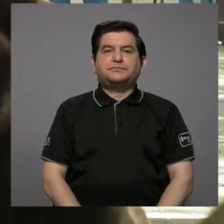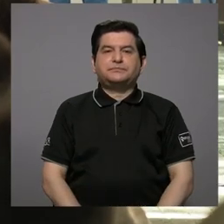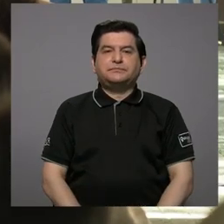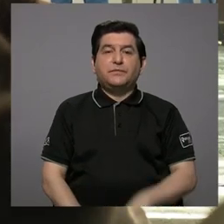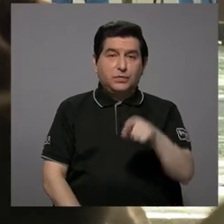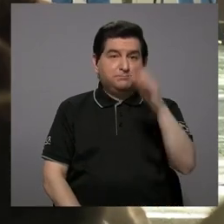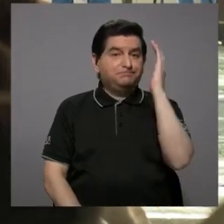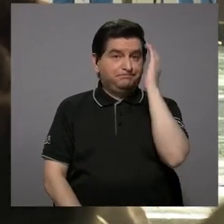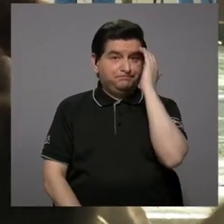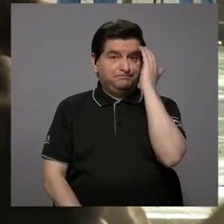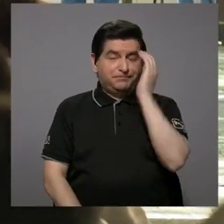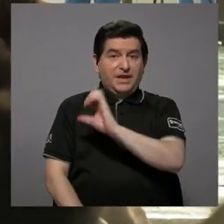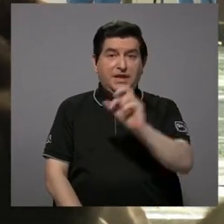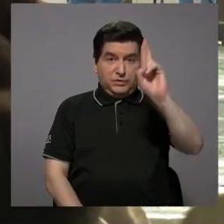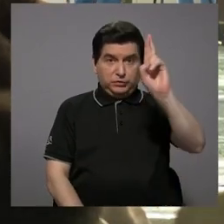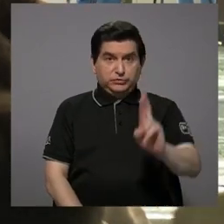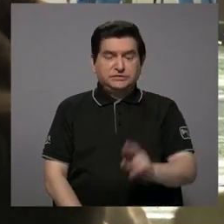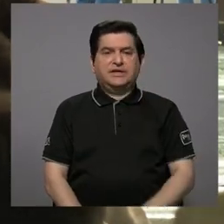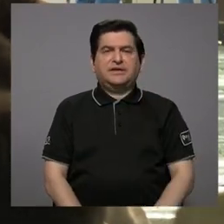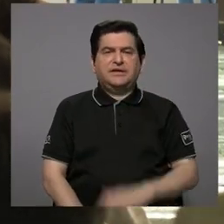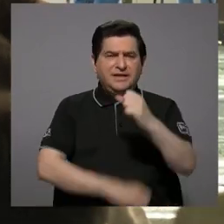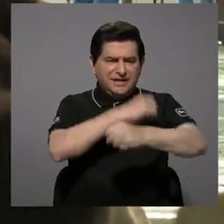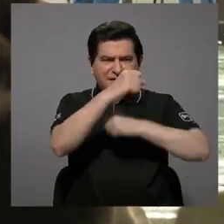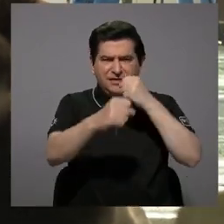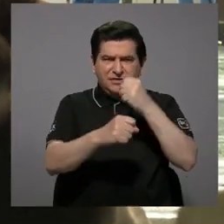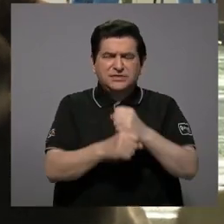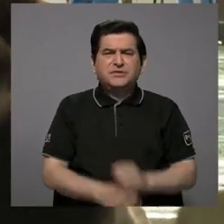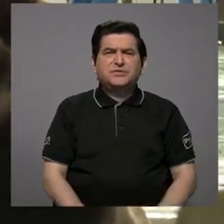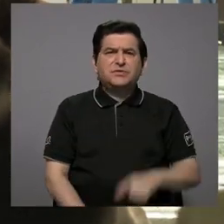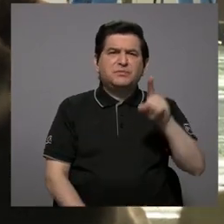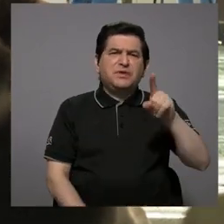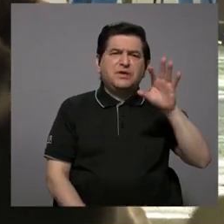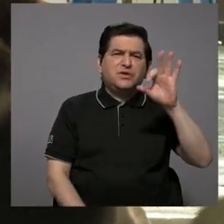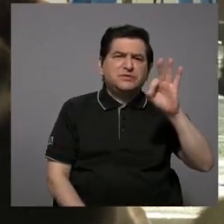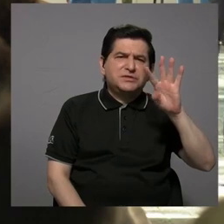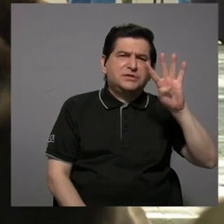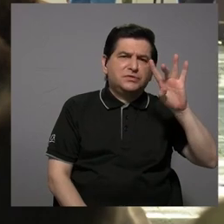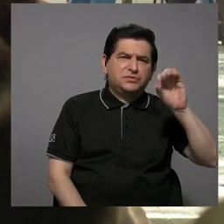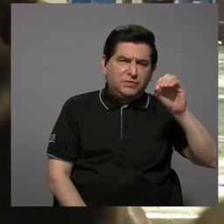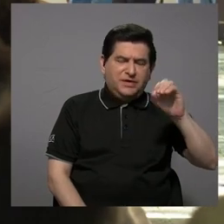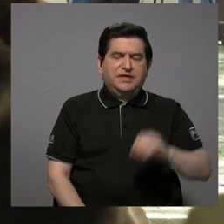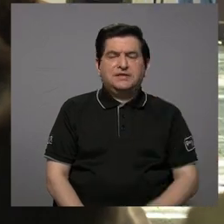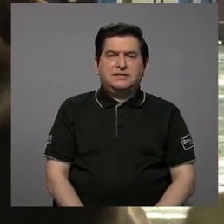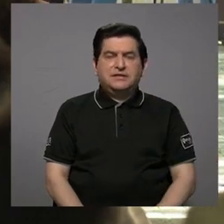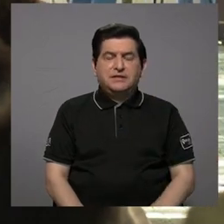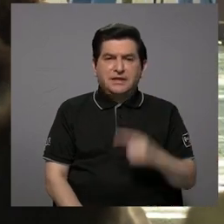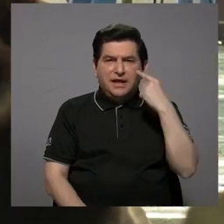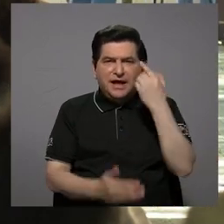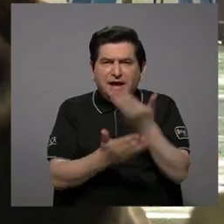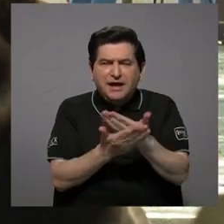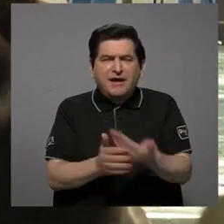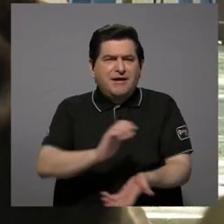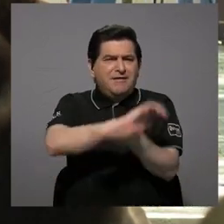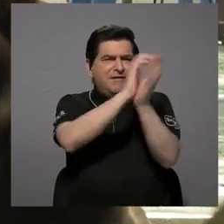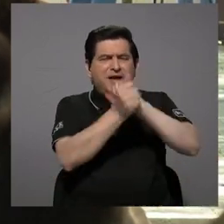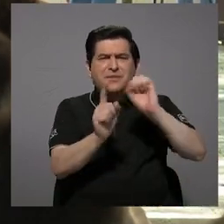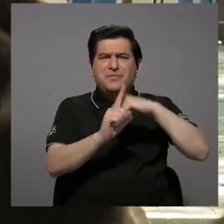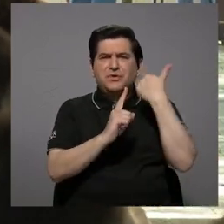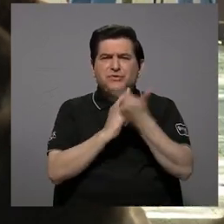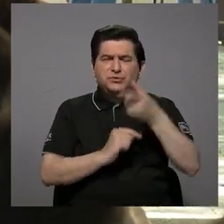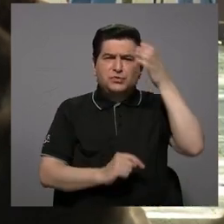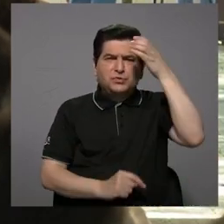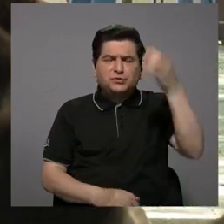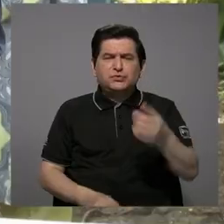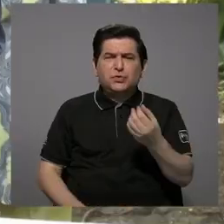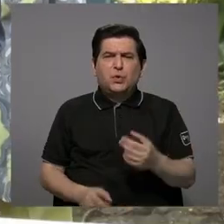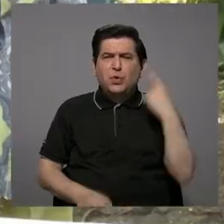Como es de su conocimiento, en Costa Rica, la década de 1940 fue testigo de múltiples cambios socioculturales